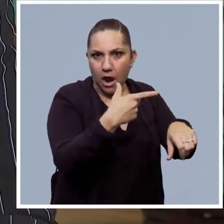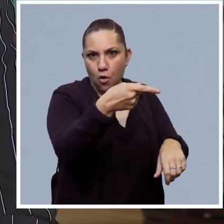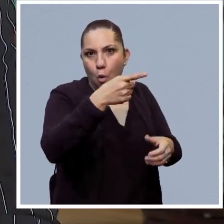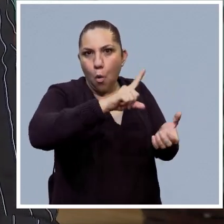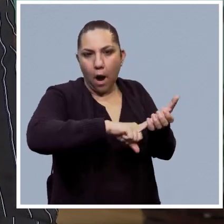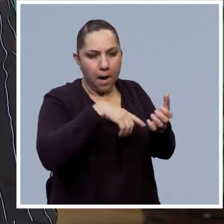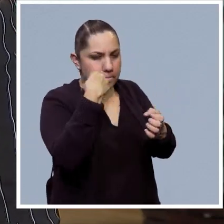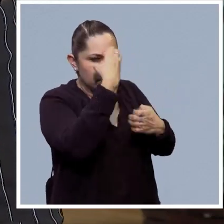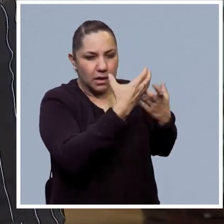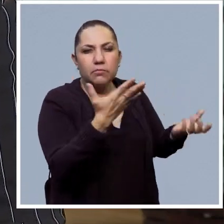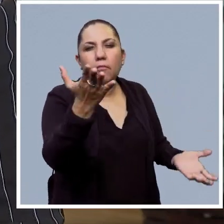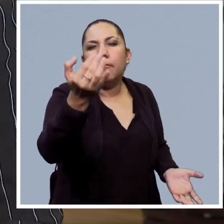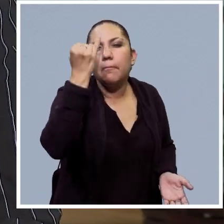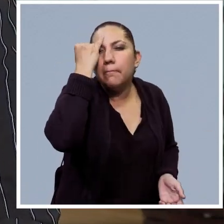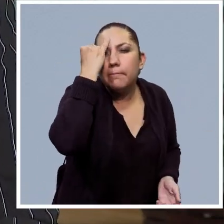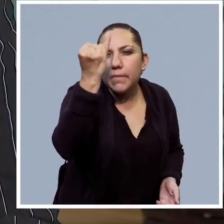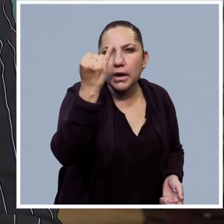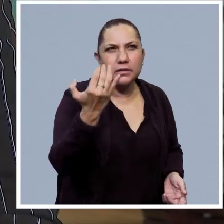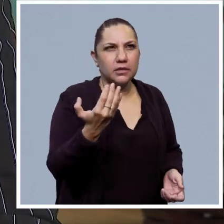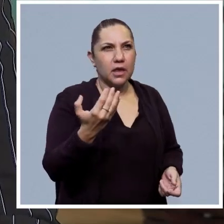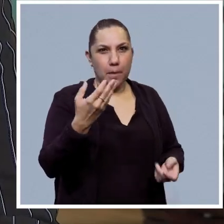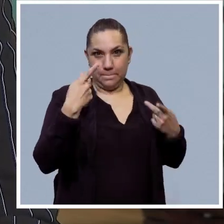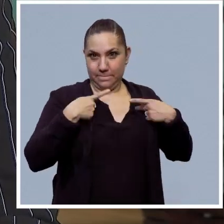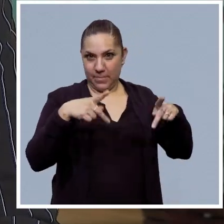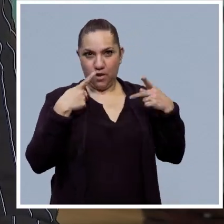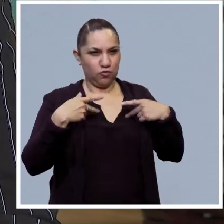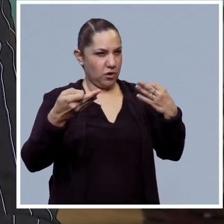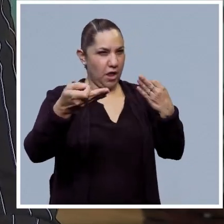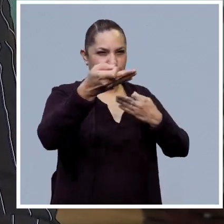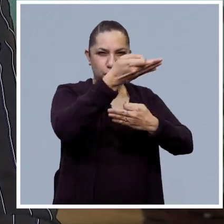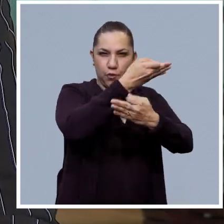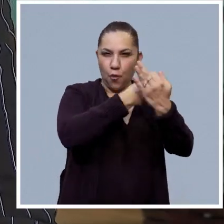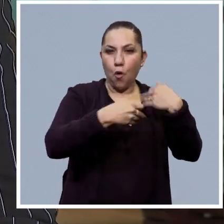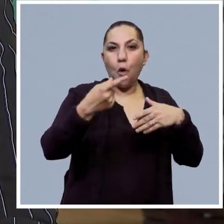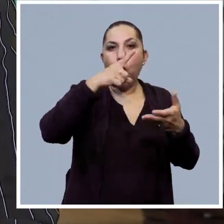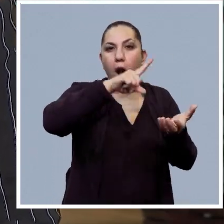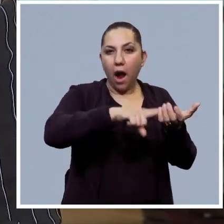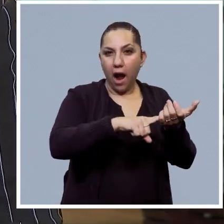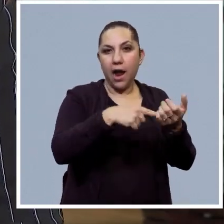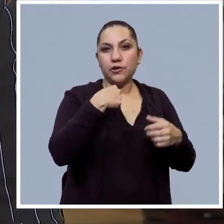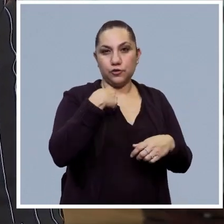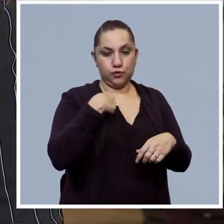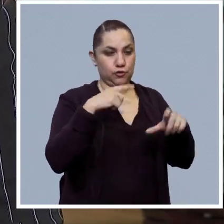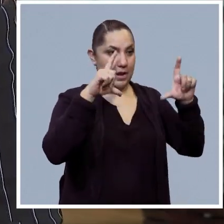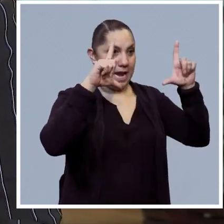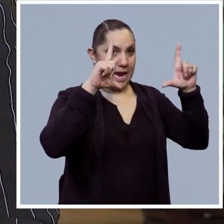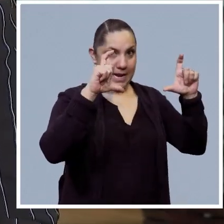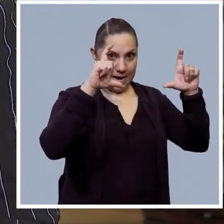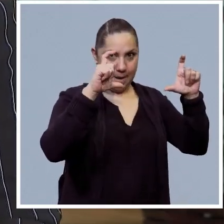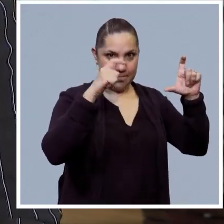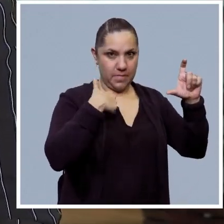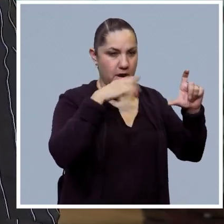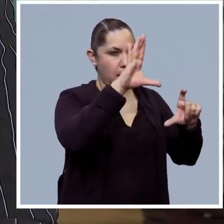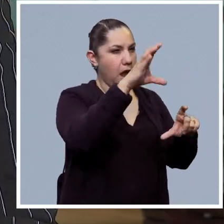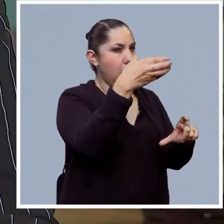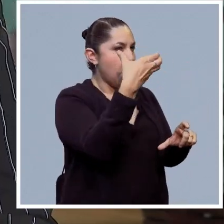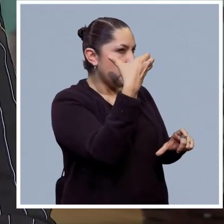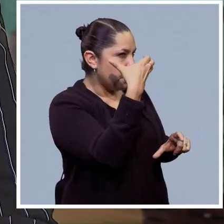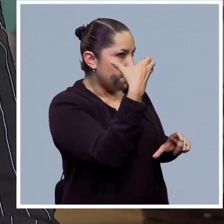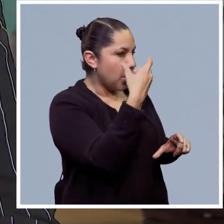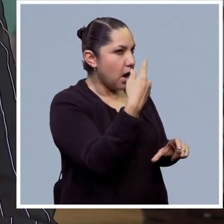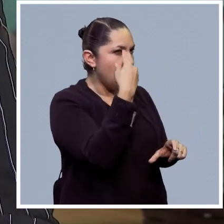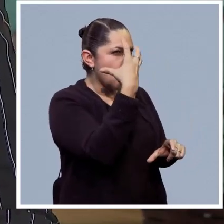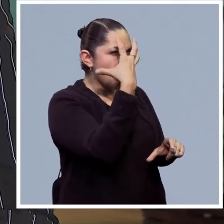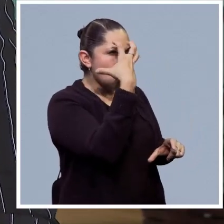todos tuviéramos en la cámara una pequeña, digamos, un ajuste para poder tomarnos fondo de ojo y nos detectará